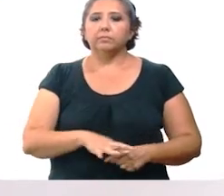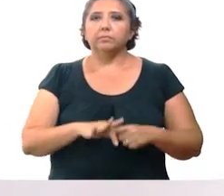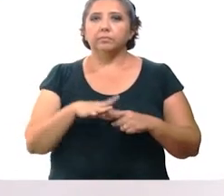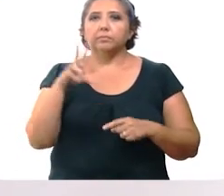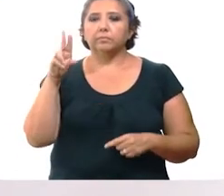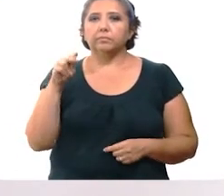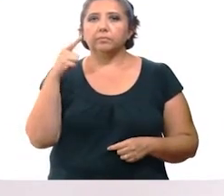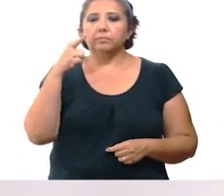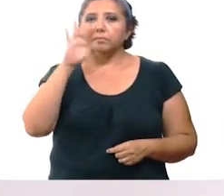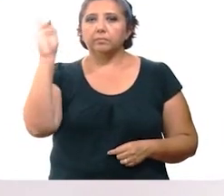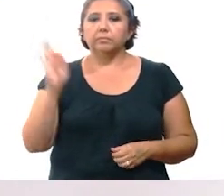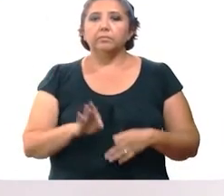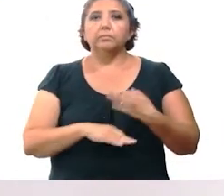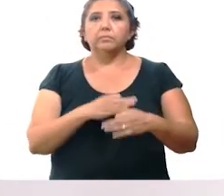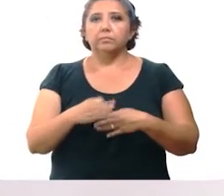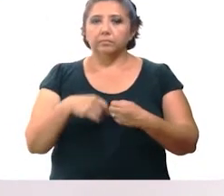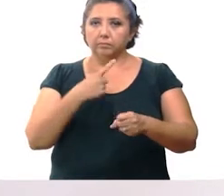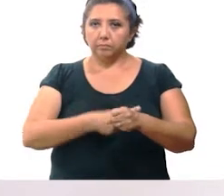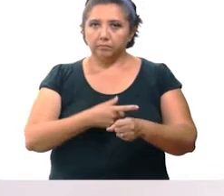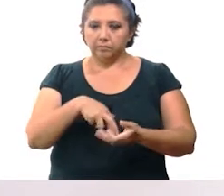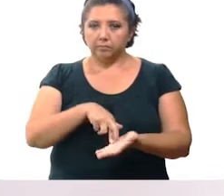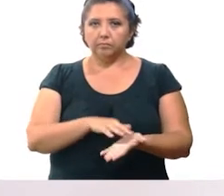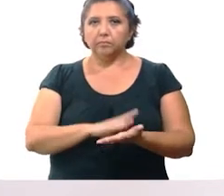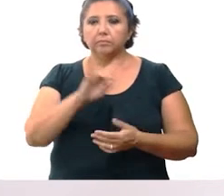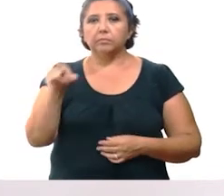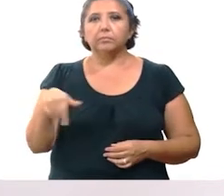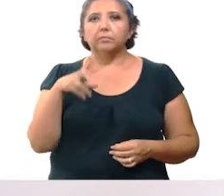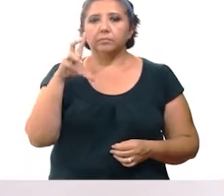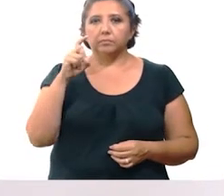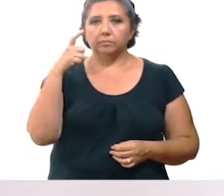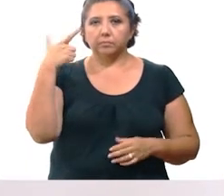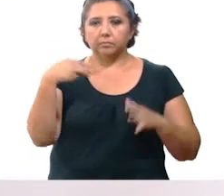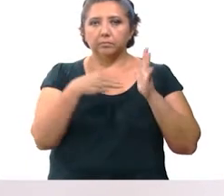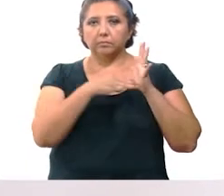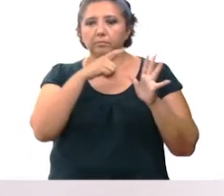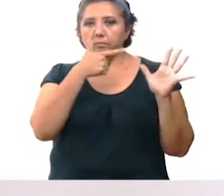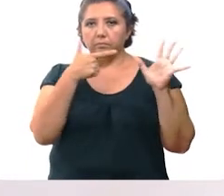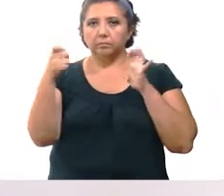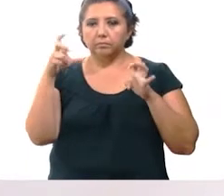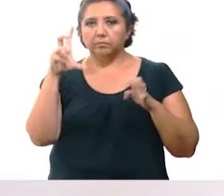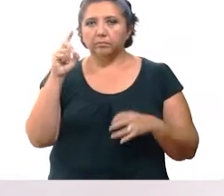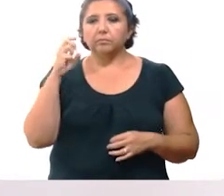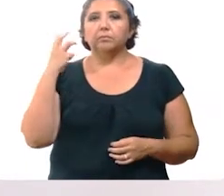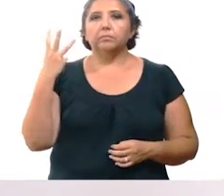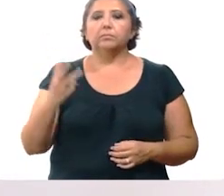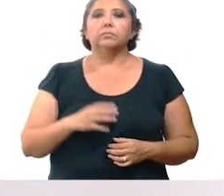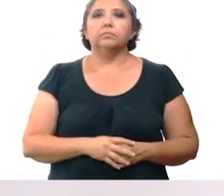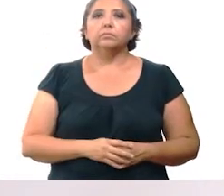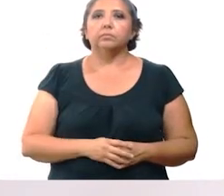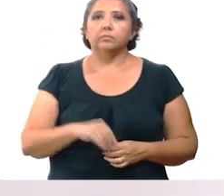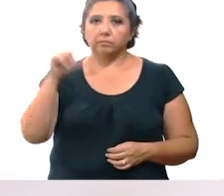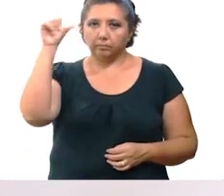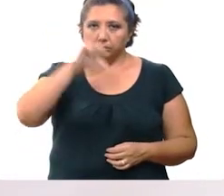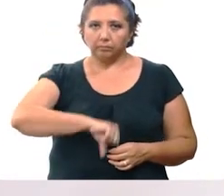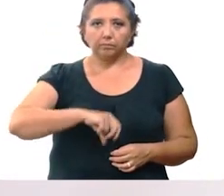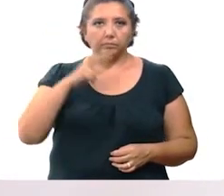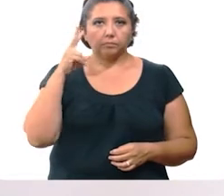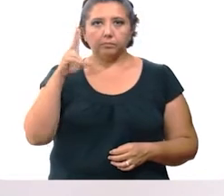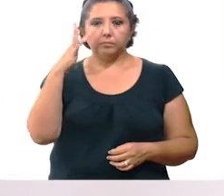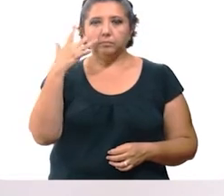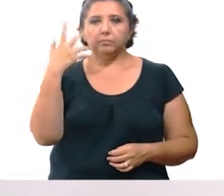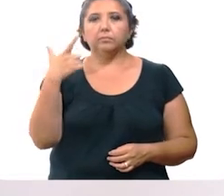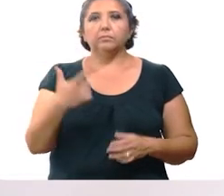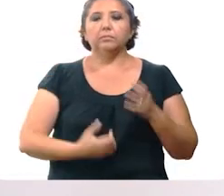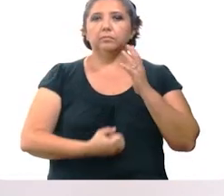representa el 87% del total de contagios registrados que son 37.733. Hoy se detectaron